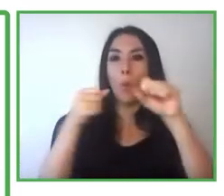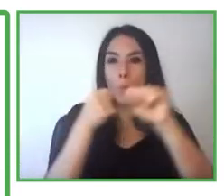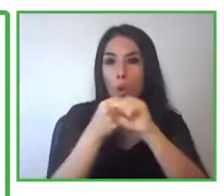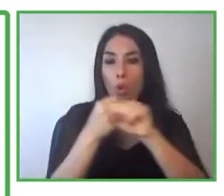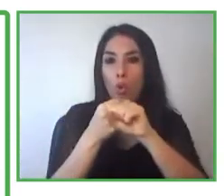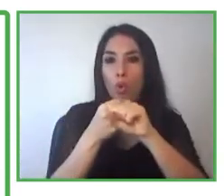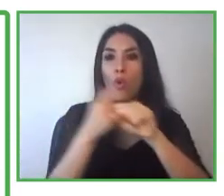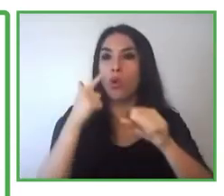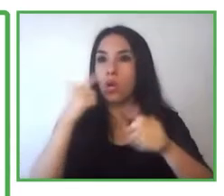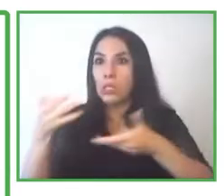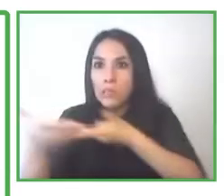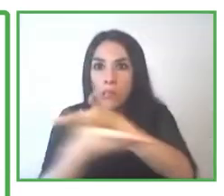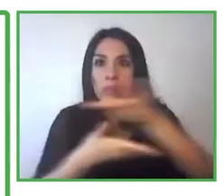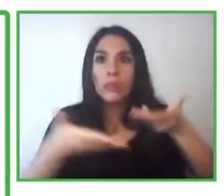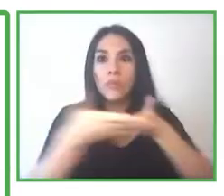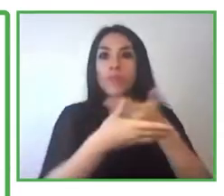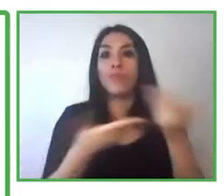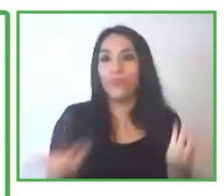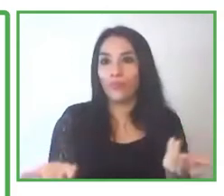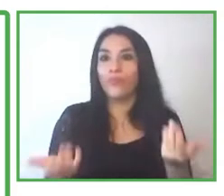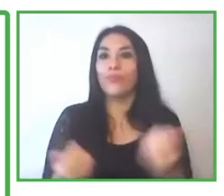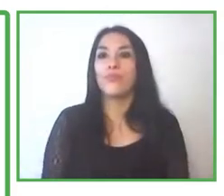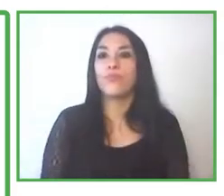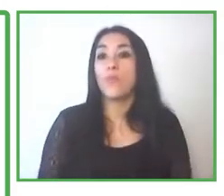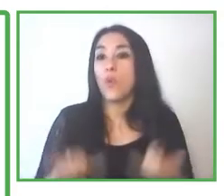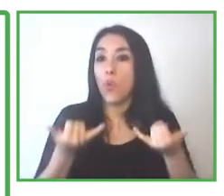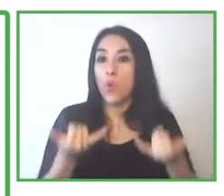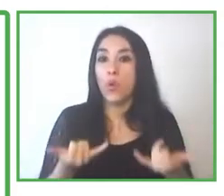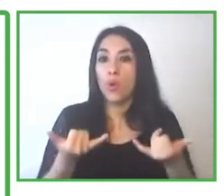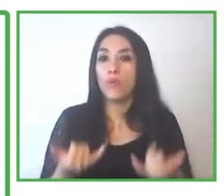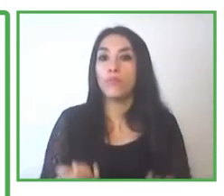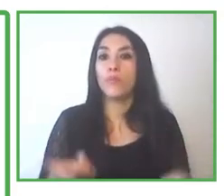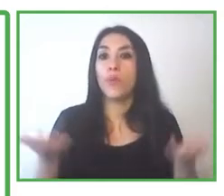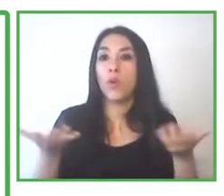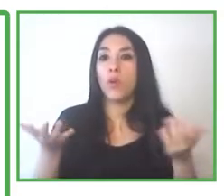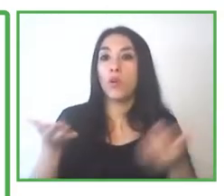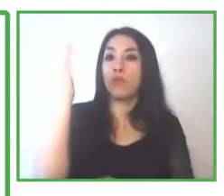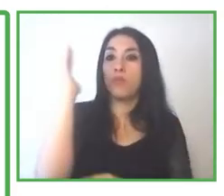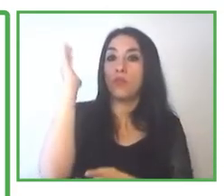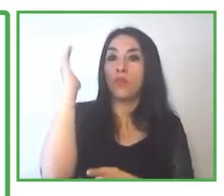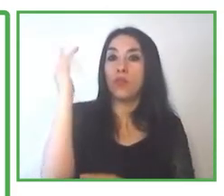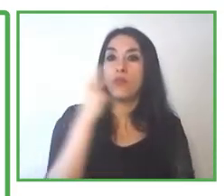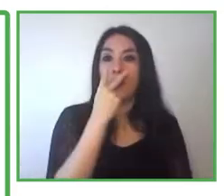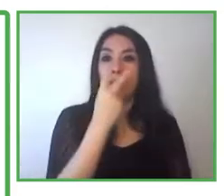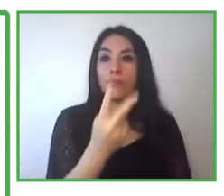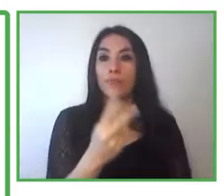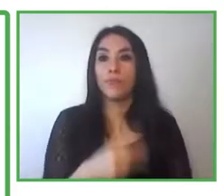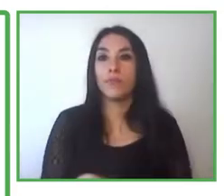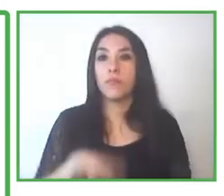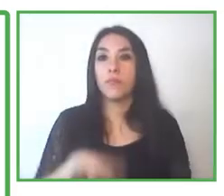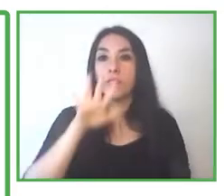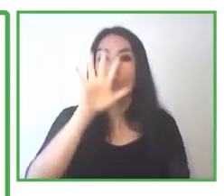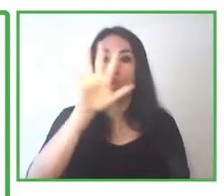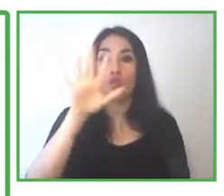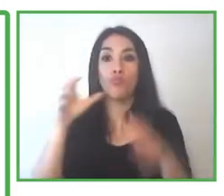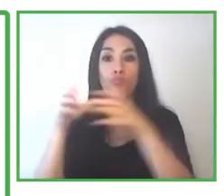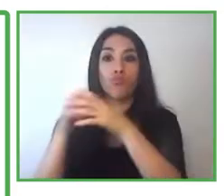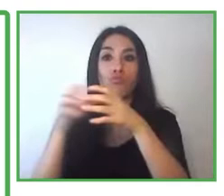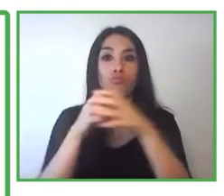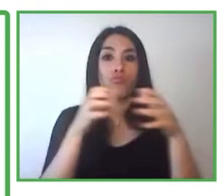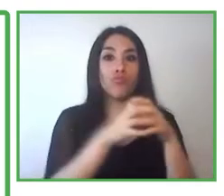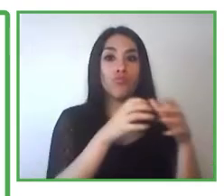este foro. Hoy tendremos la oportunidad de escuchar a cinco organizaciones que están cambiando el escenario para las personas con